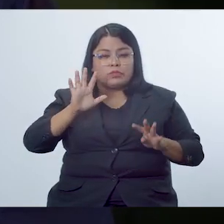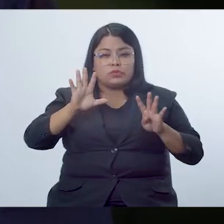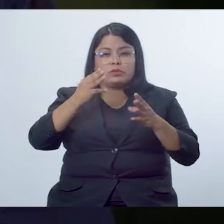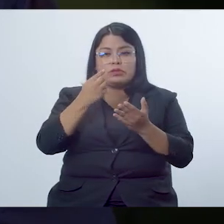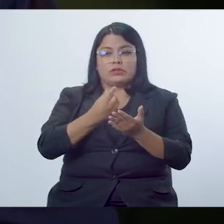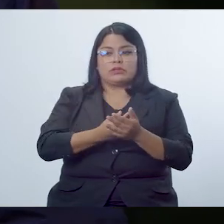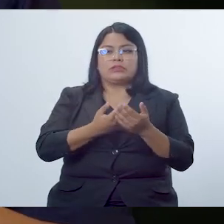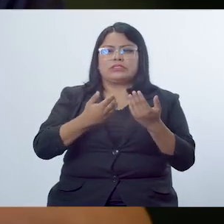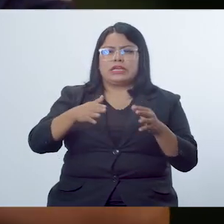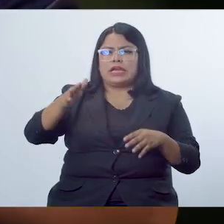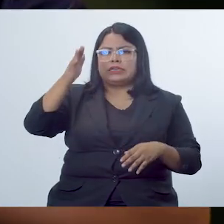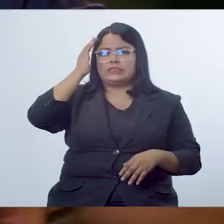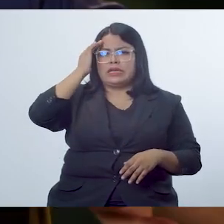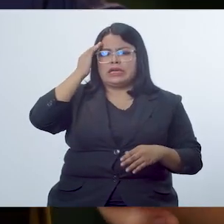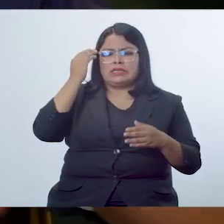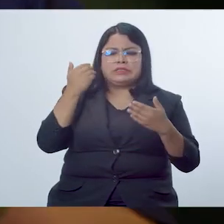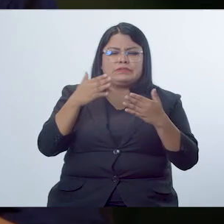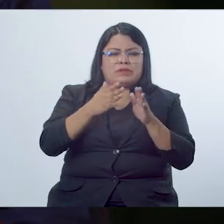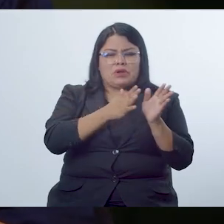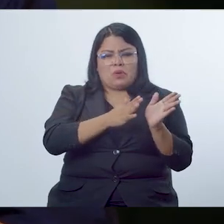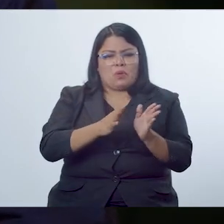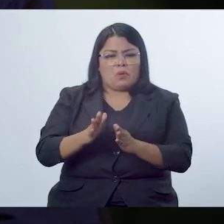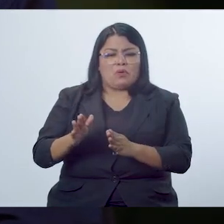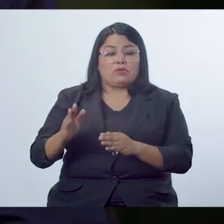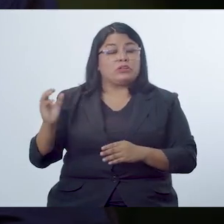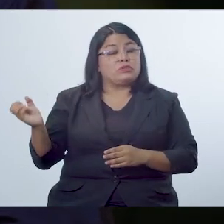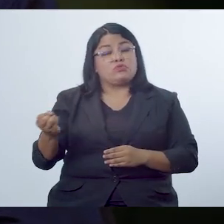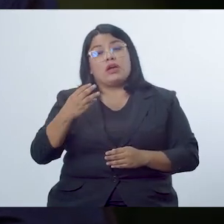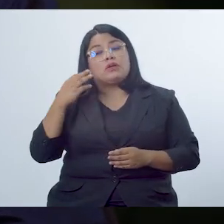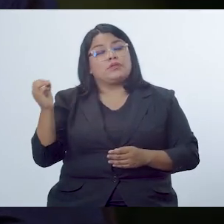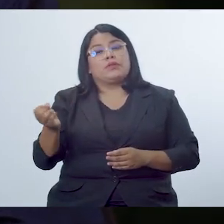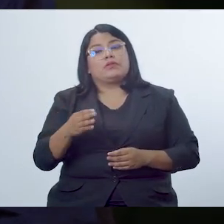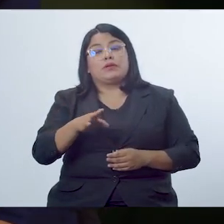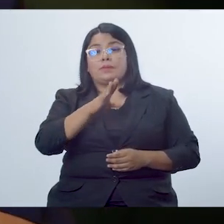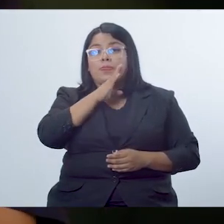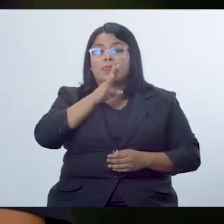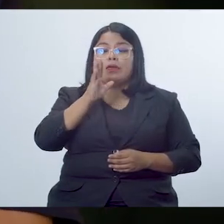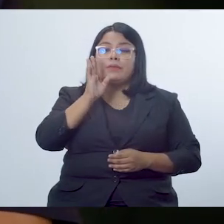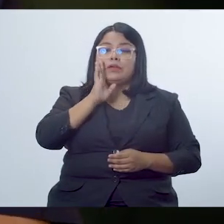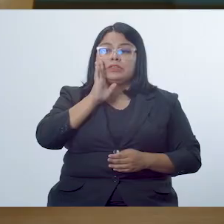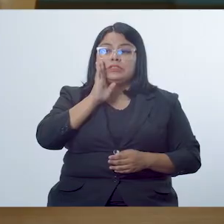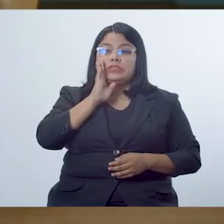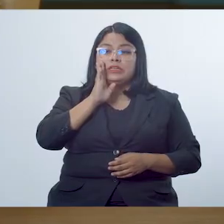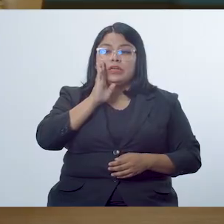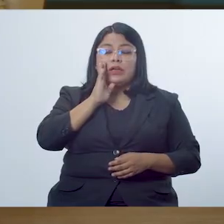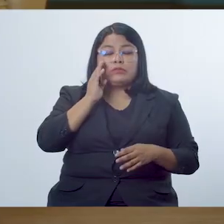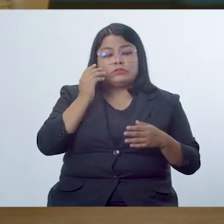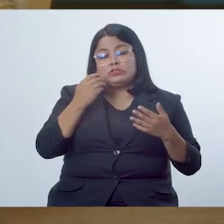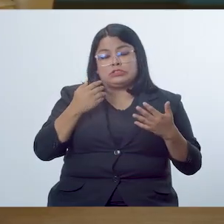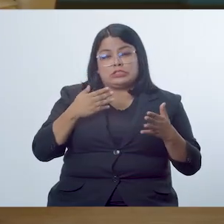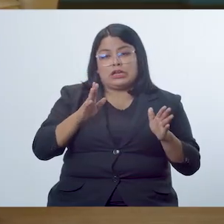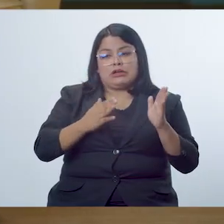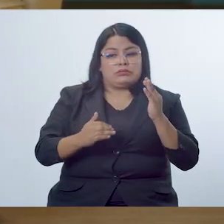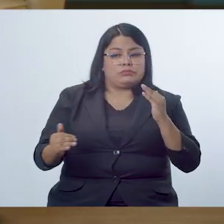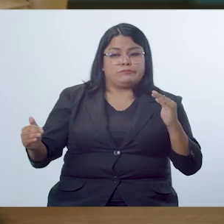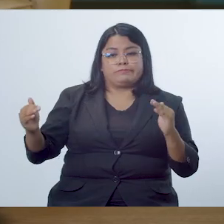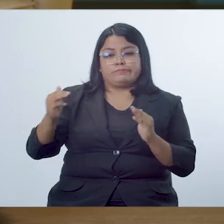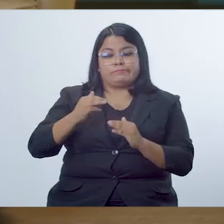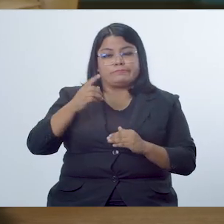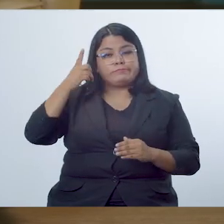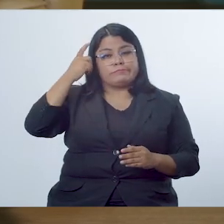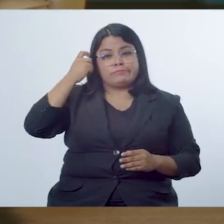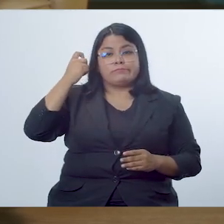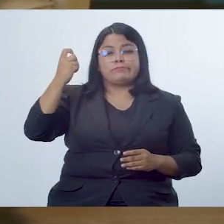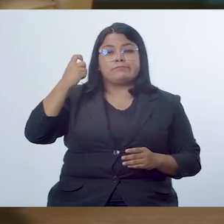noveno grado ya ha conocido ciertas estructuras y va a enfrentarse a nuevos y en bachillerato naturalmente por su nivel